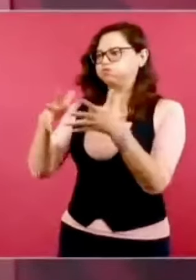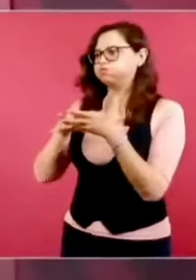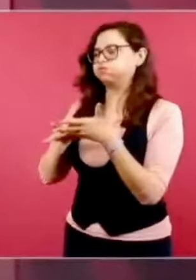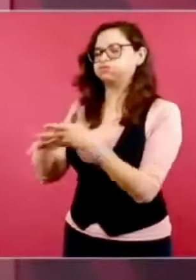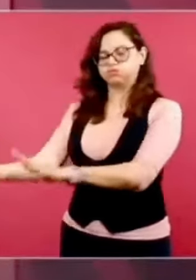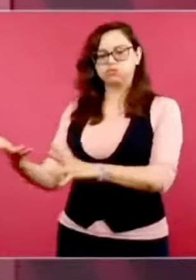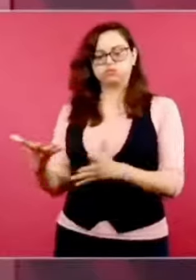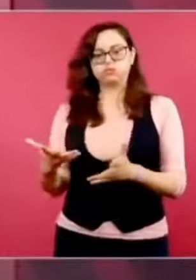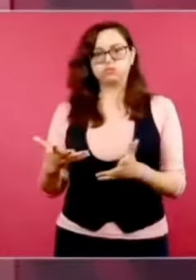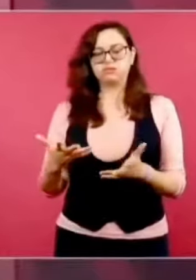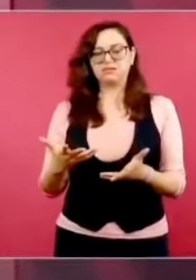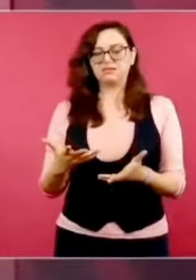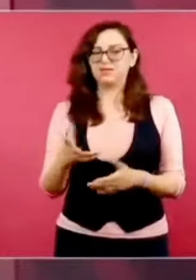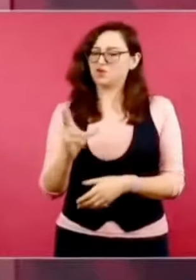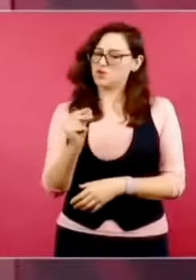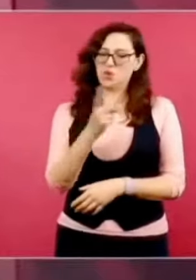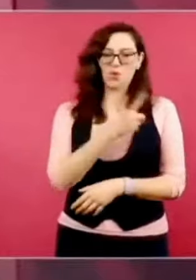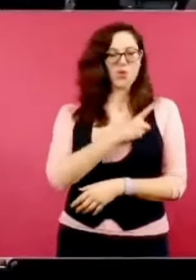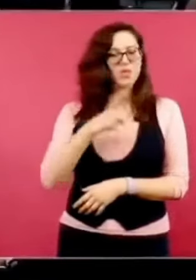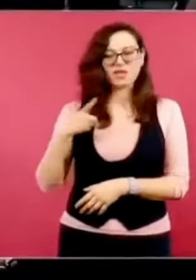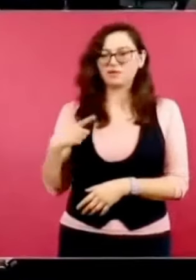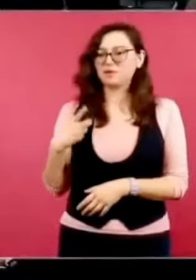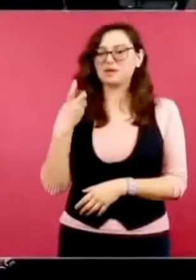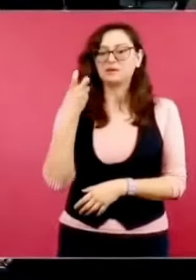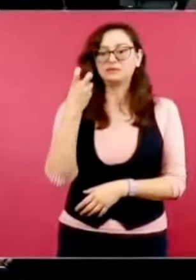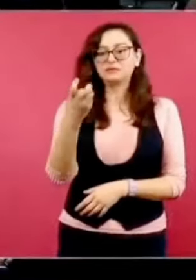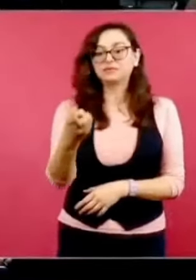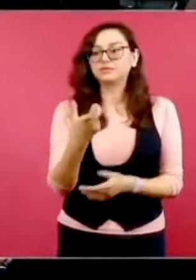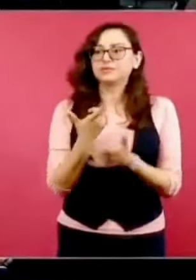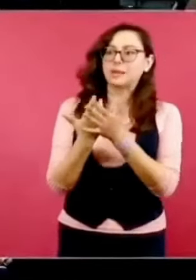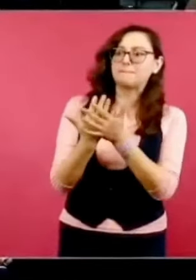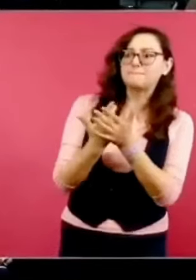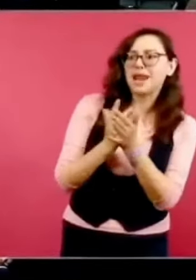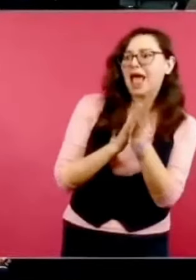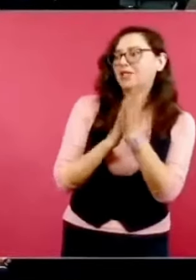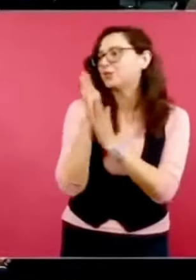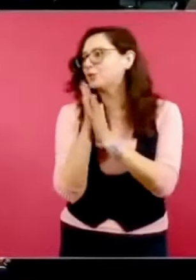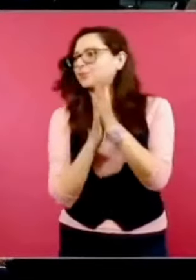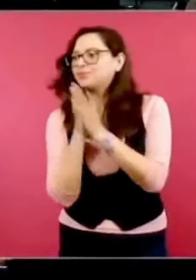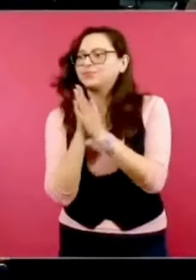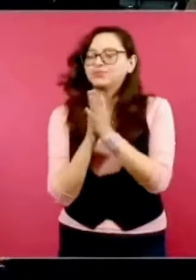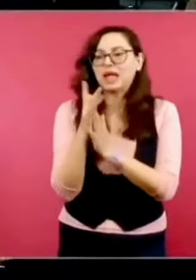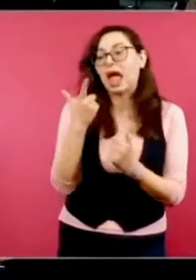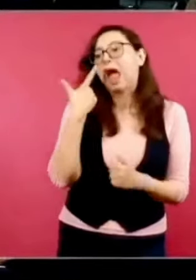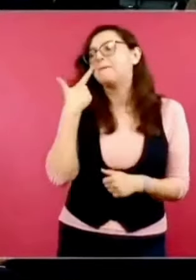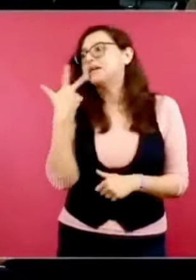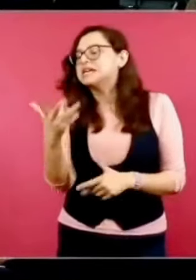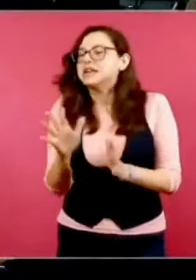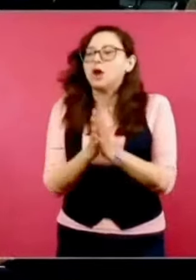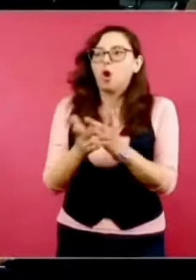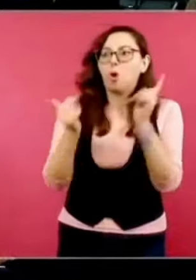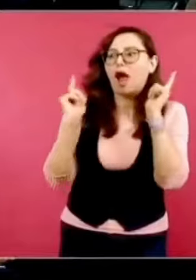violencia y no andar ahí sopiloteando viendo a ver